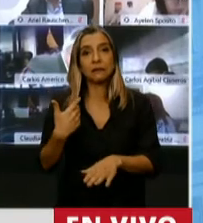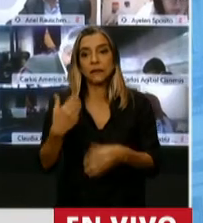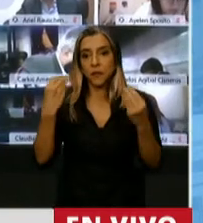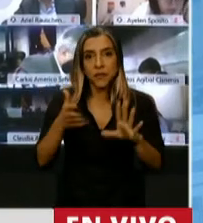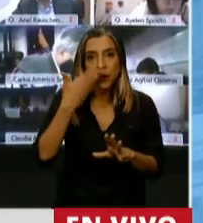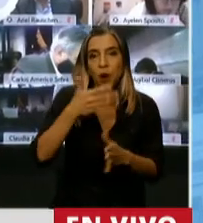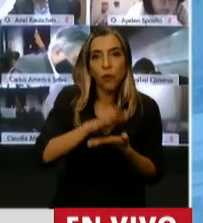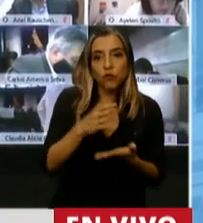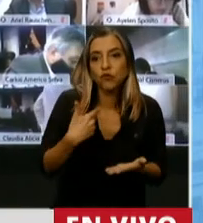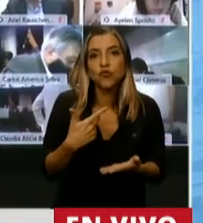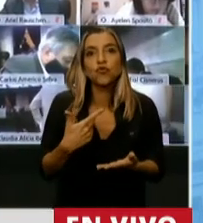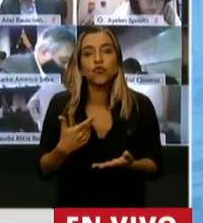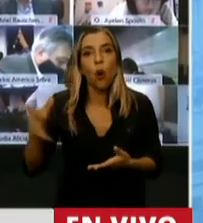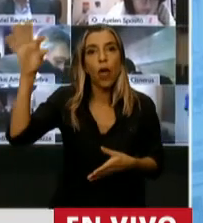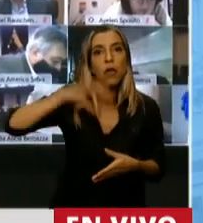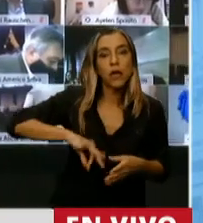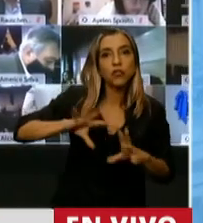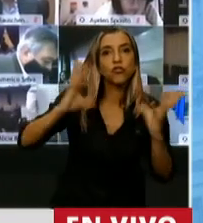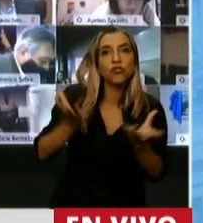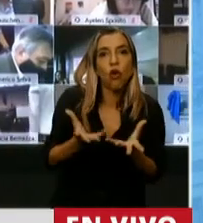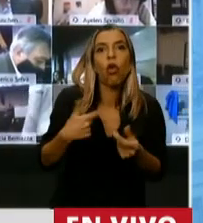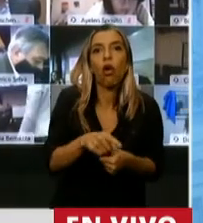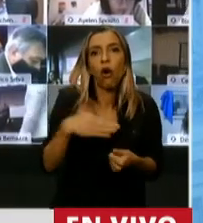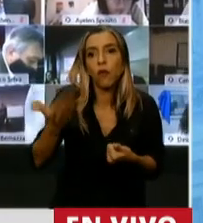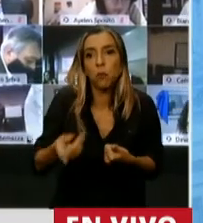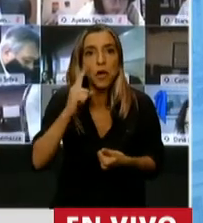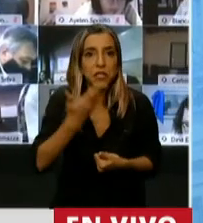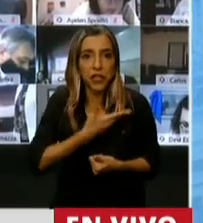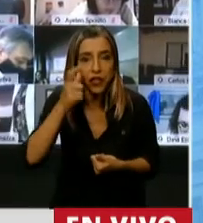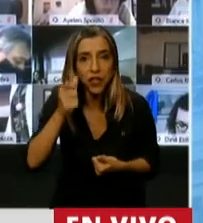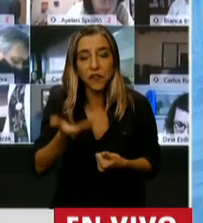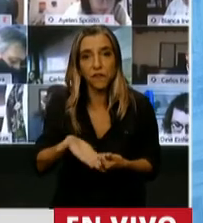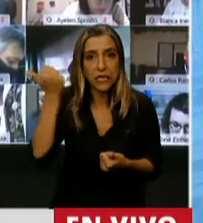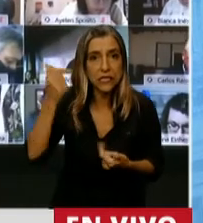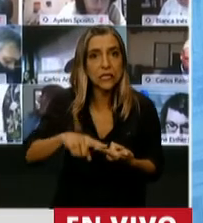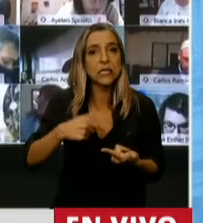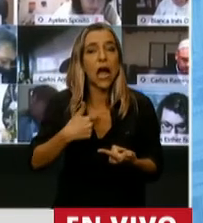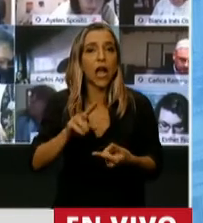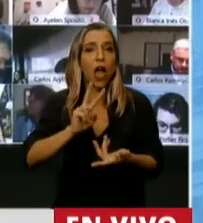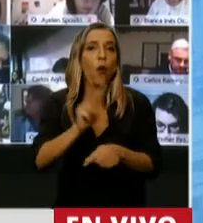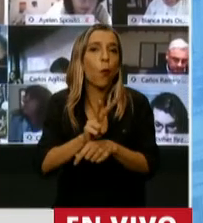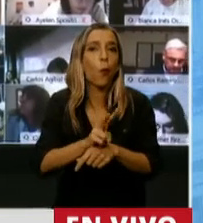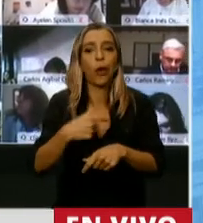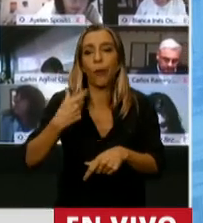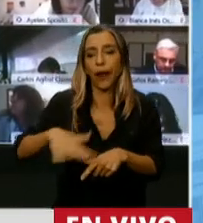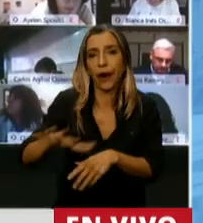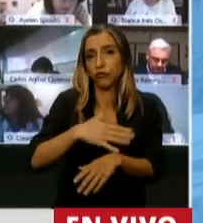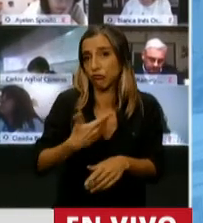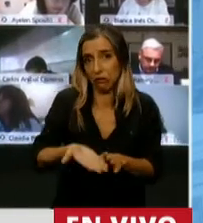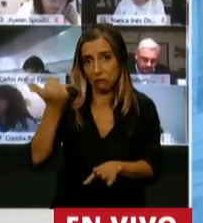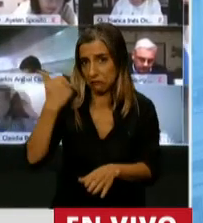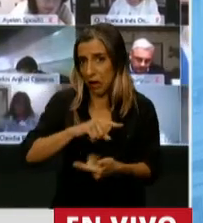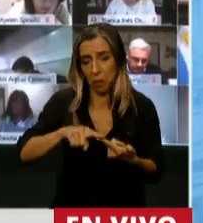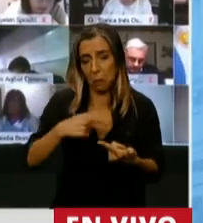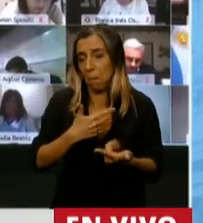a anunciar el fin del IFE y el desmantelamiento de todos los esquemas de protección social para el 2021. Tampoco